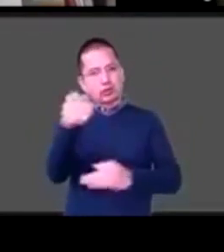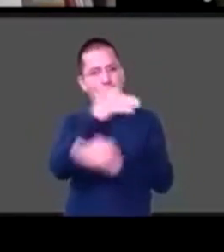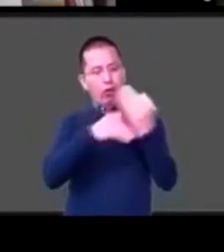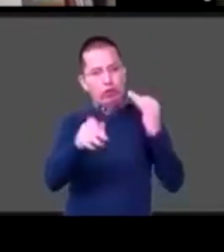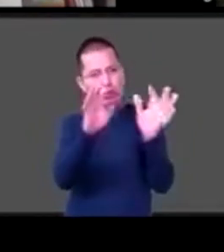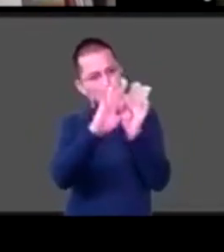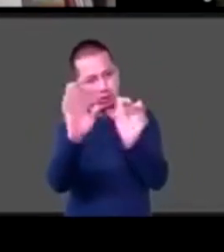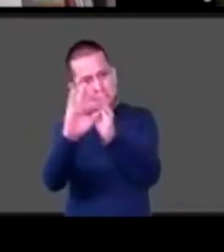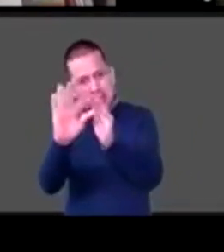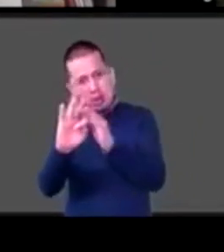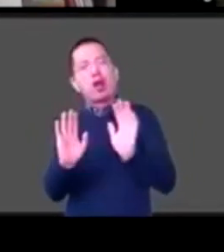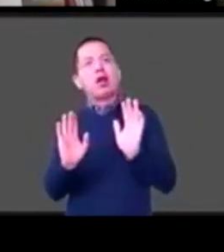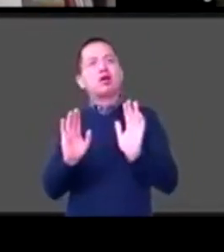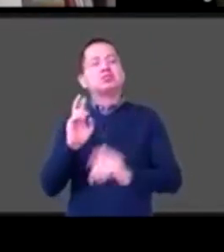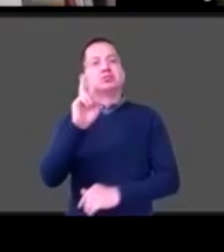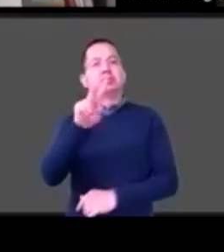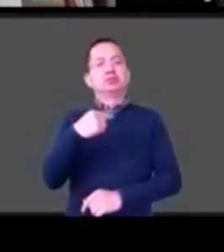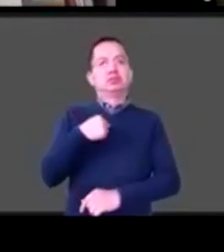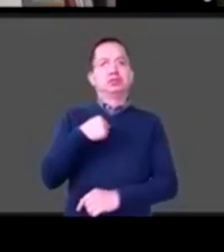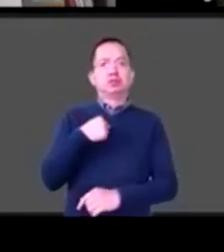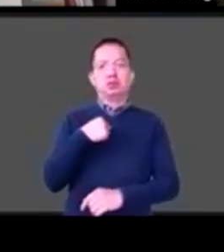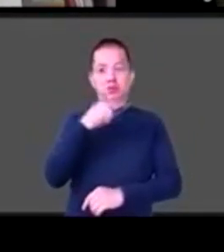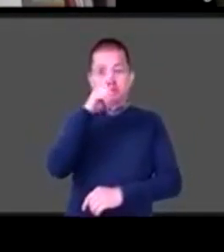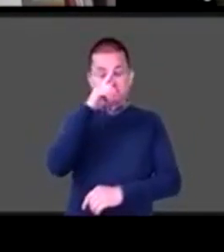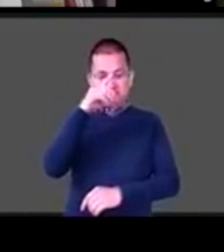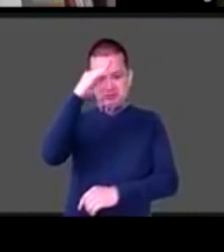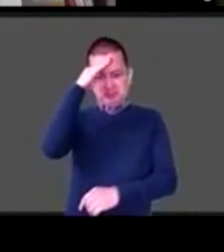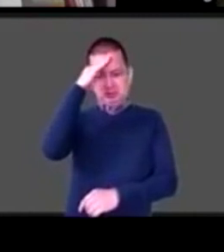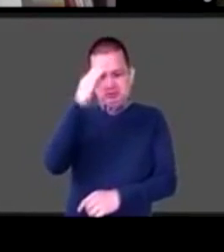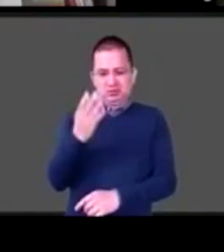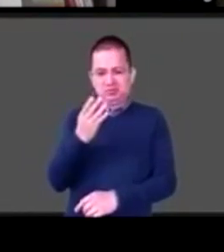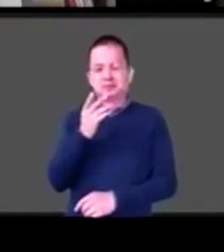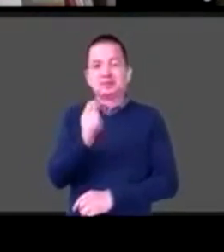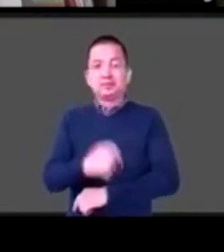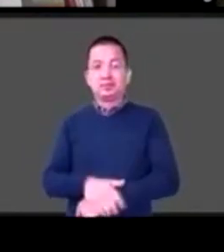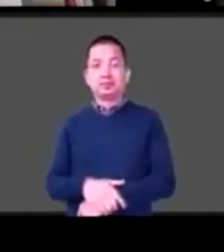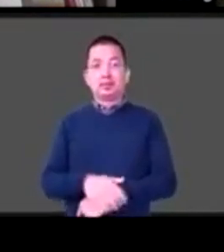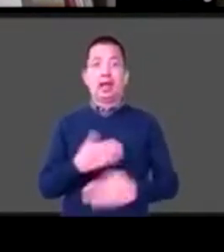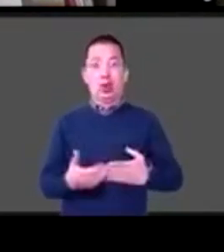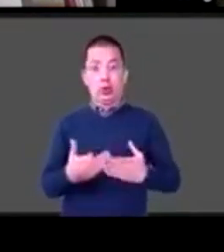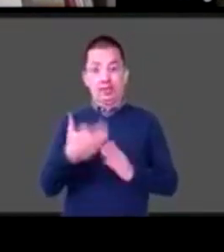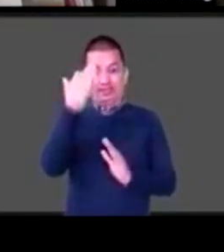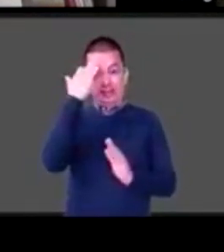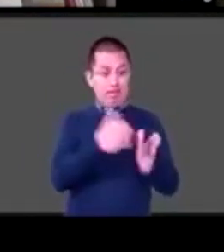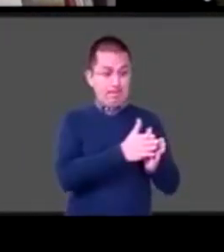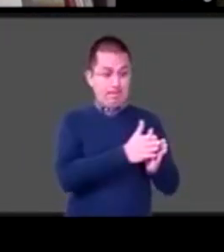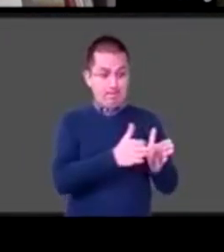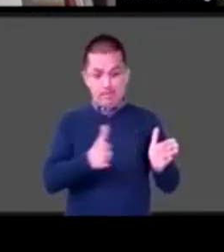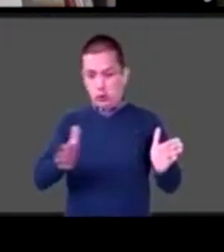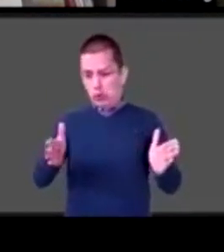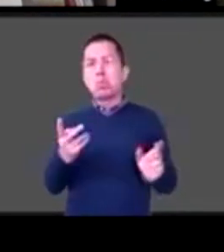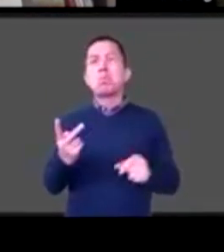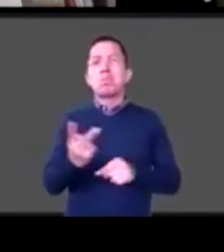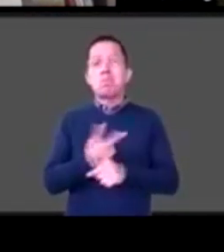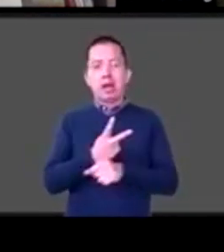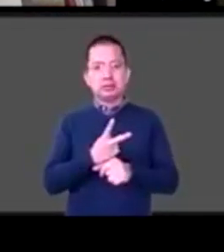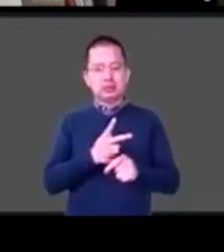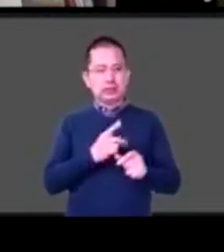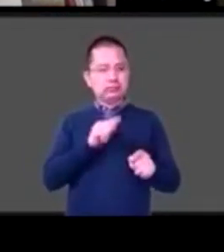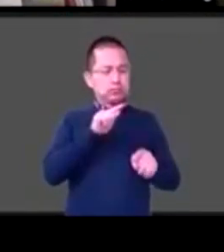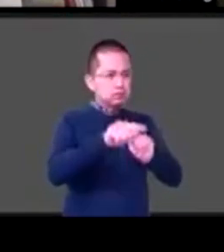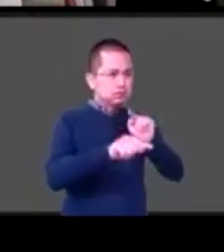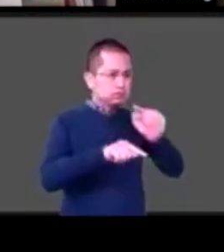muchas de las situaciones que estamos viviendo tienen que ver con las diferencias de los contextos